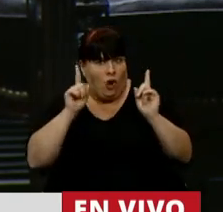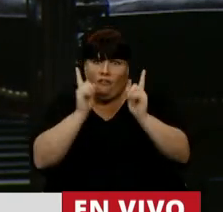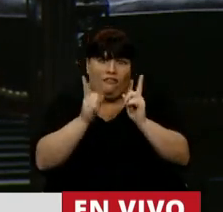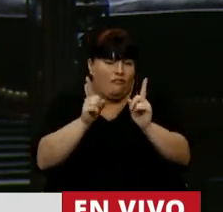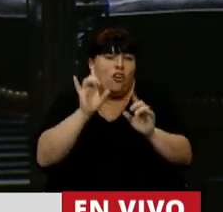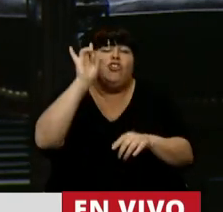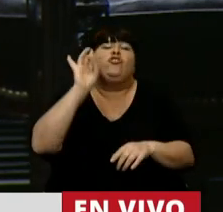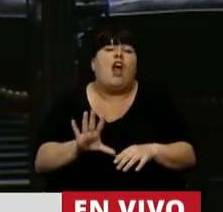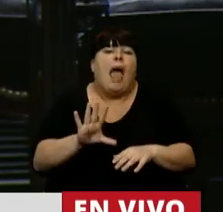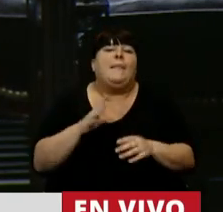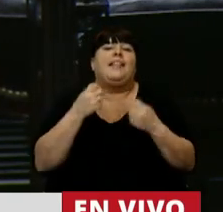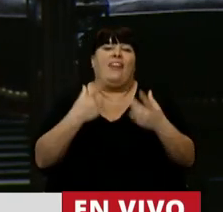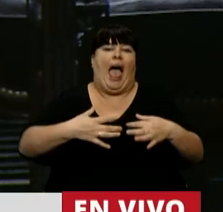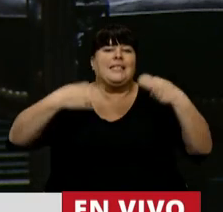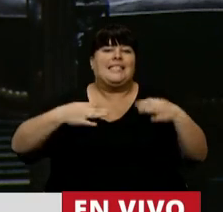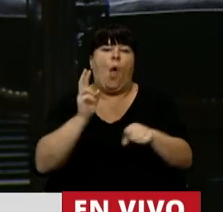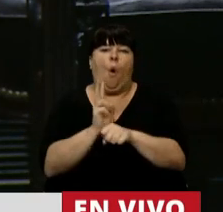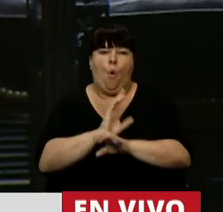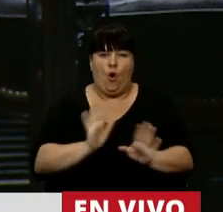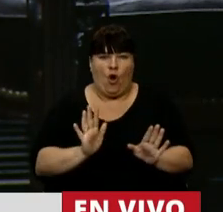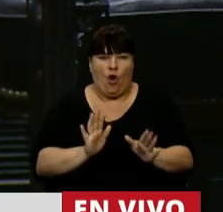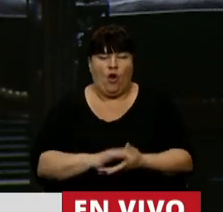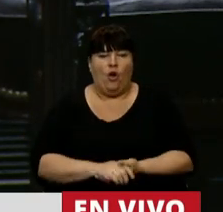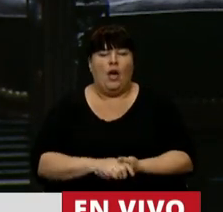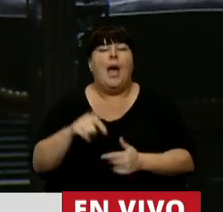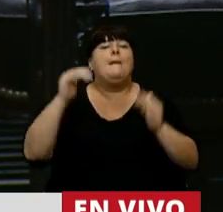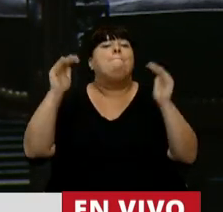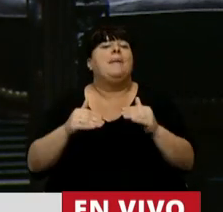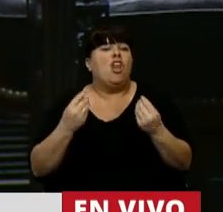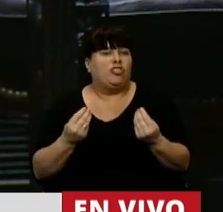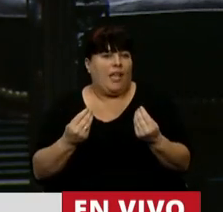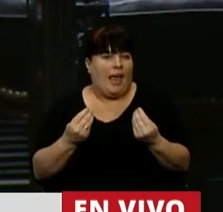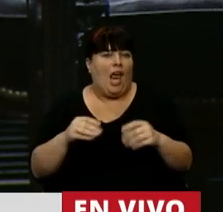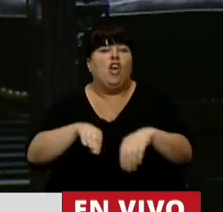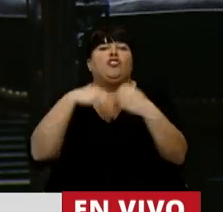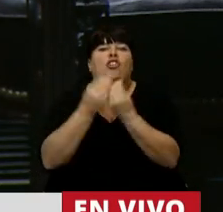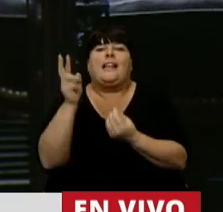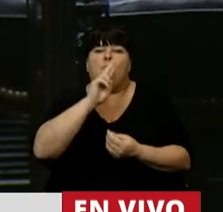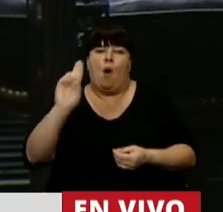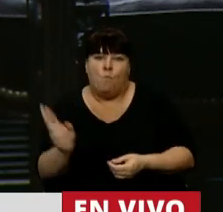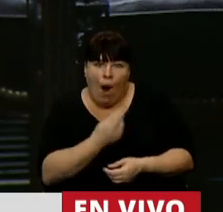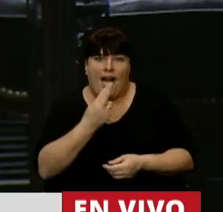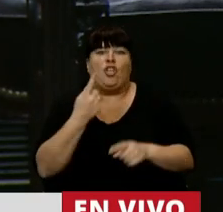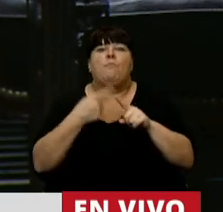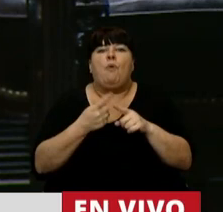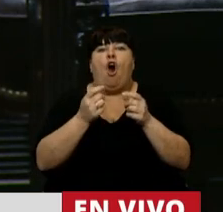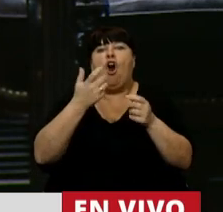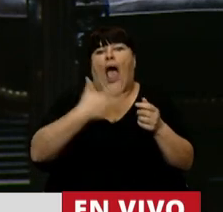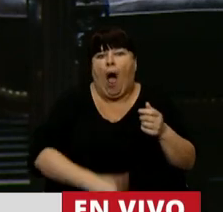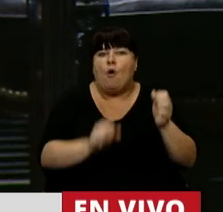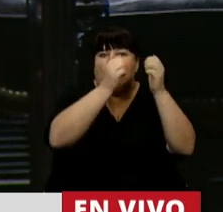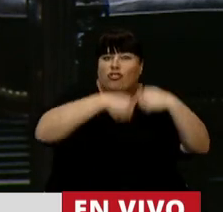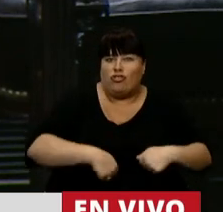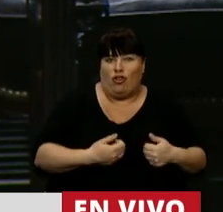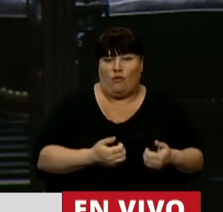número, simplemente los hará más seguros. Y lo que se disminuirá será el número de mujeres muertas en procesos de abortos